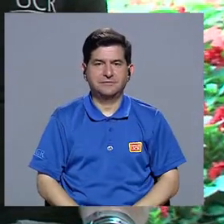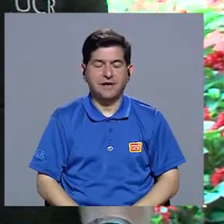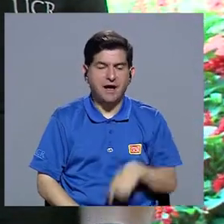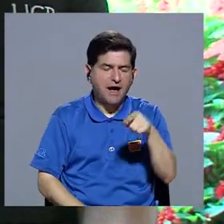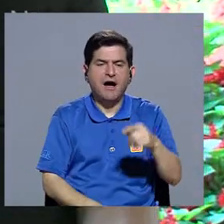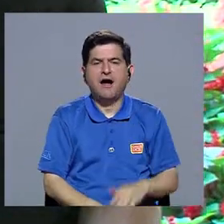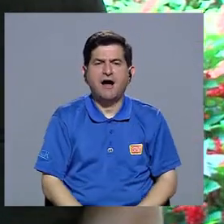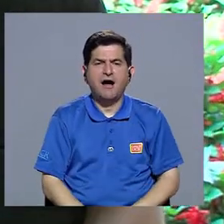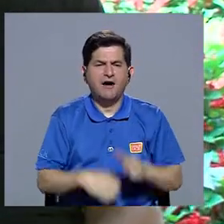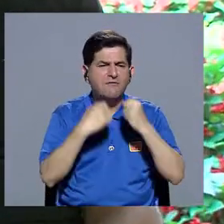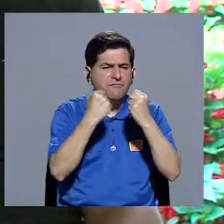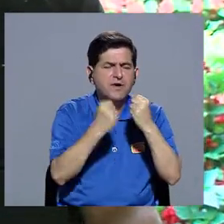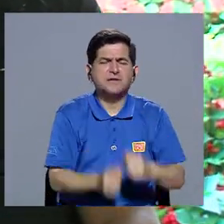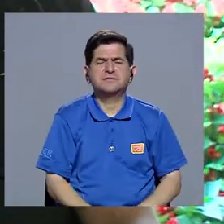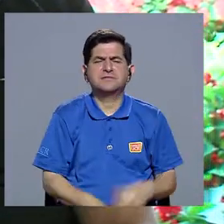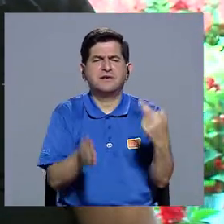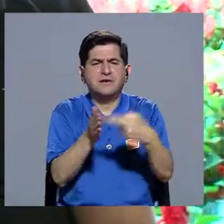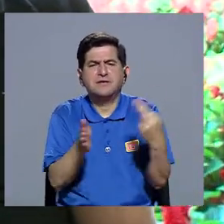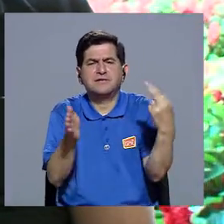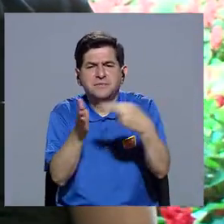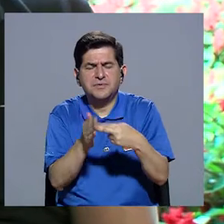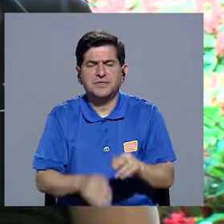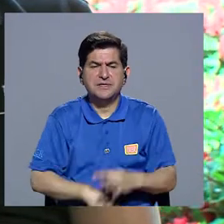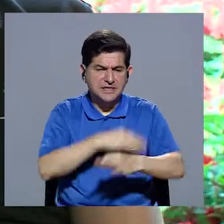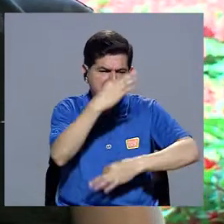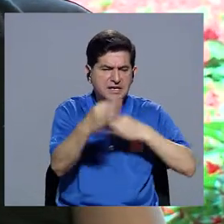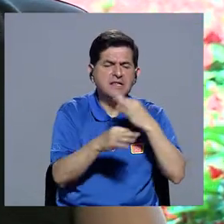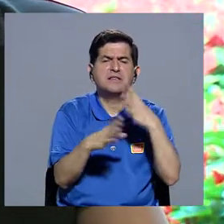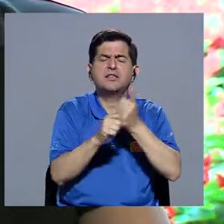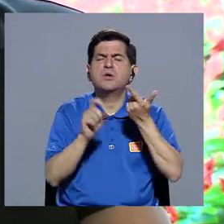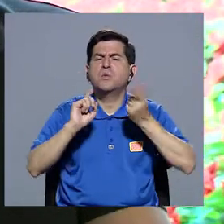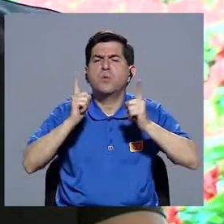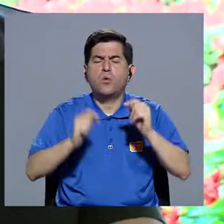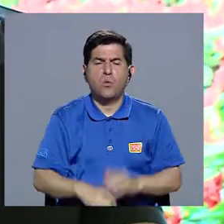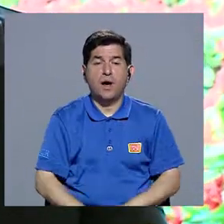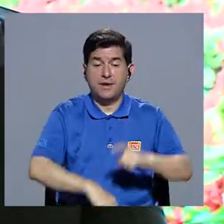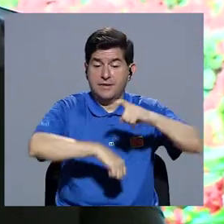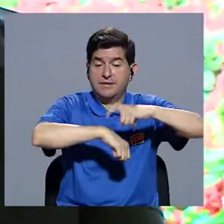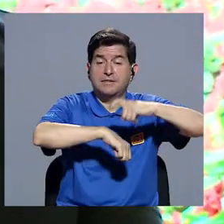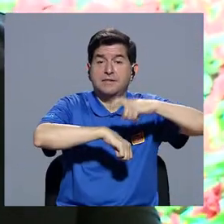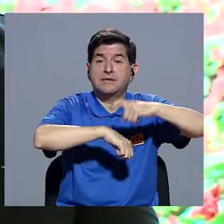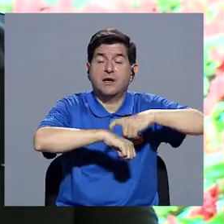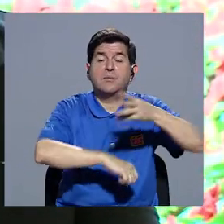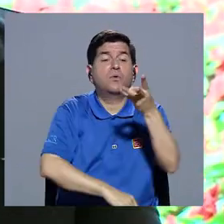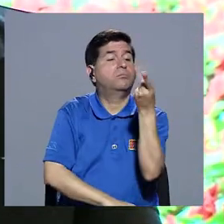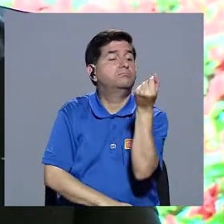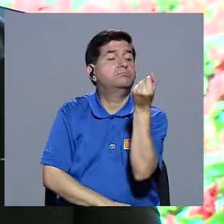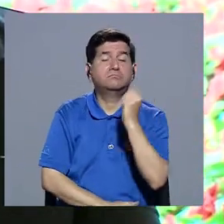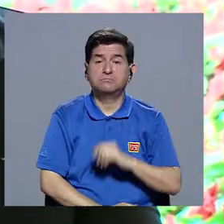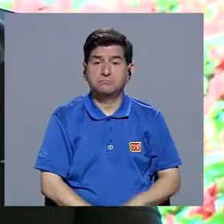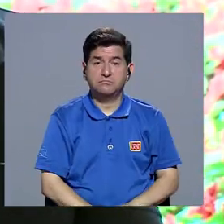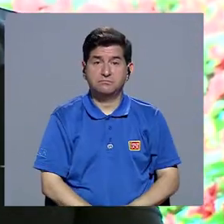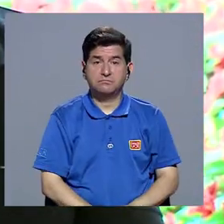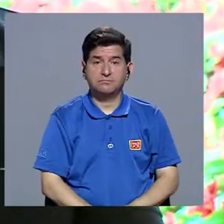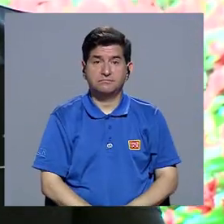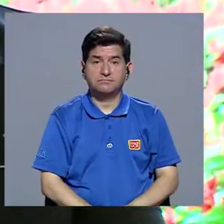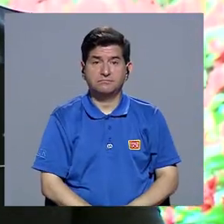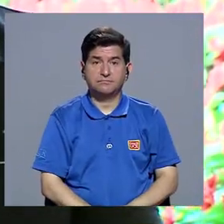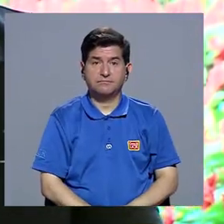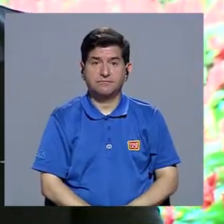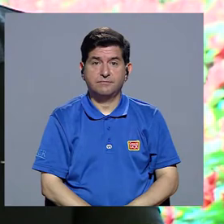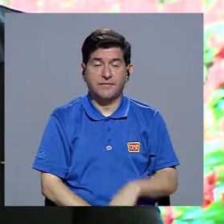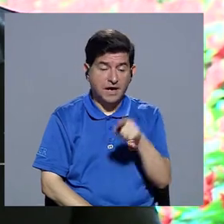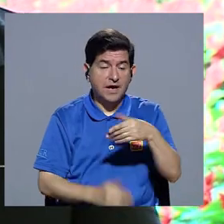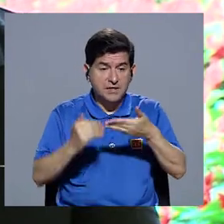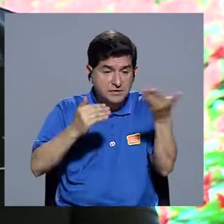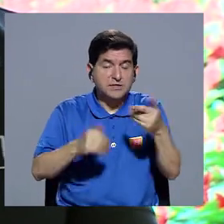frecuencia, la intensidad, qué tipo de ejercicio vas a realizar, el tiempo que vayas a durar, entre otros. Ok. que se